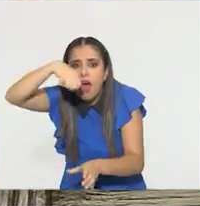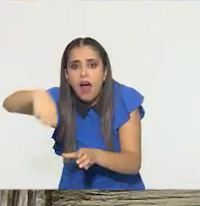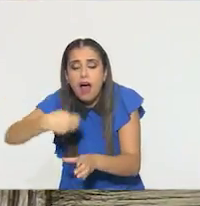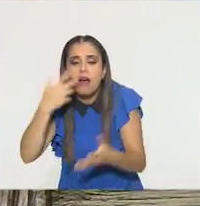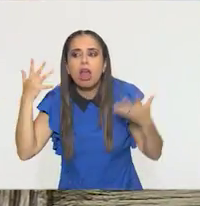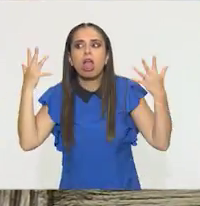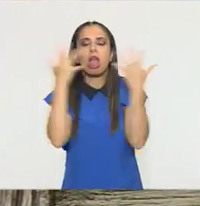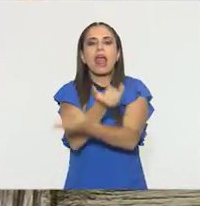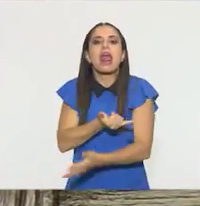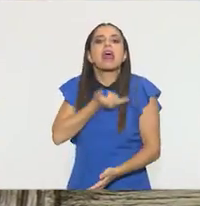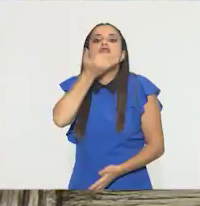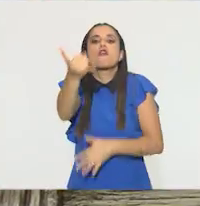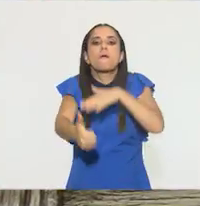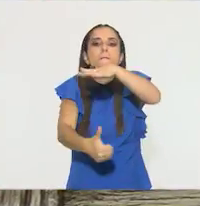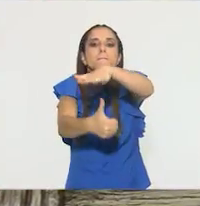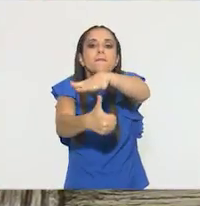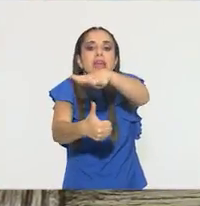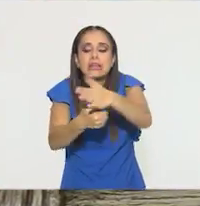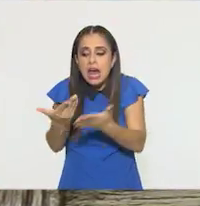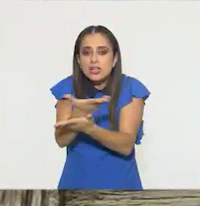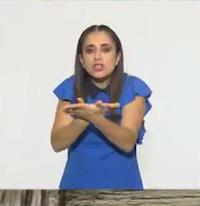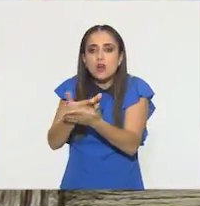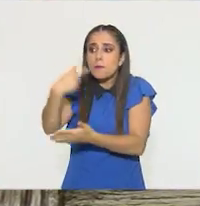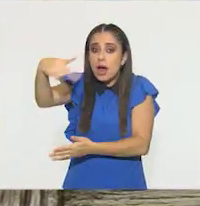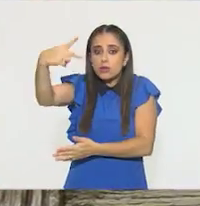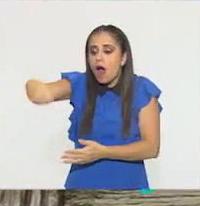de mesa y se había comido la sopa de él.